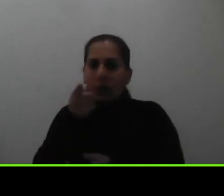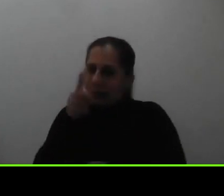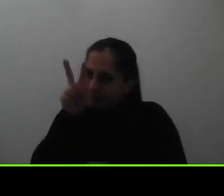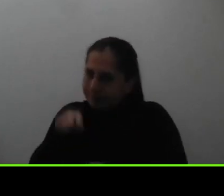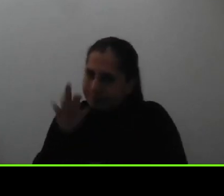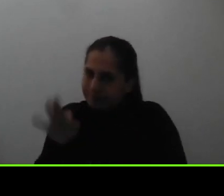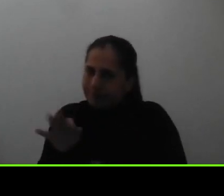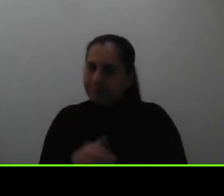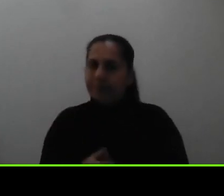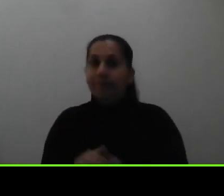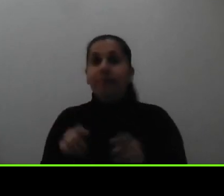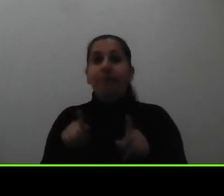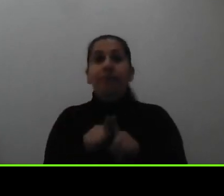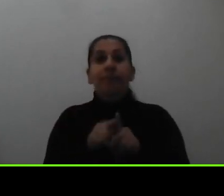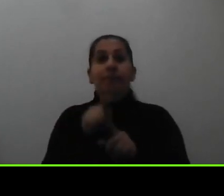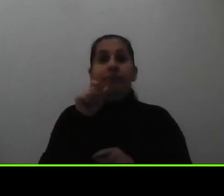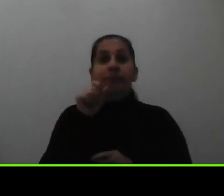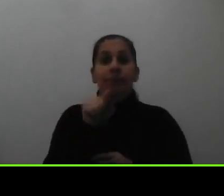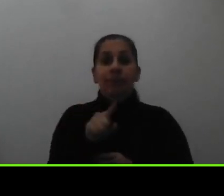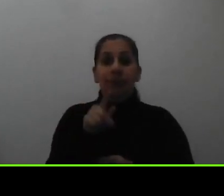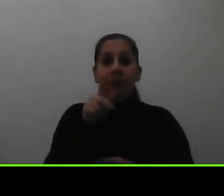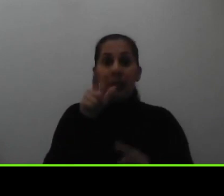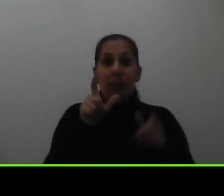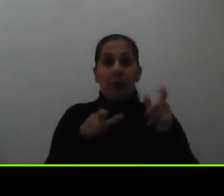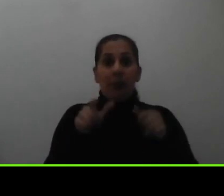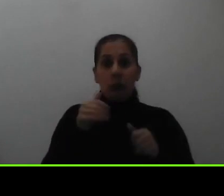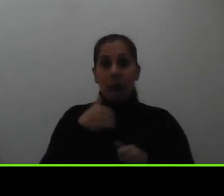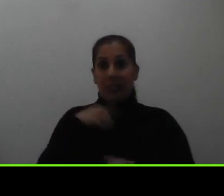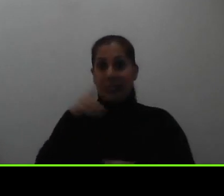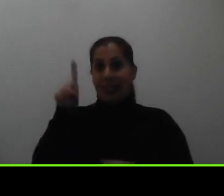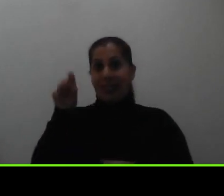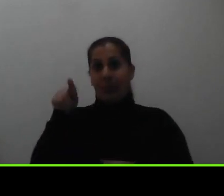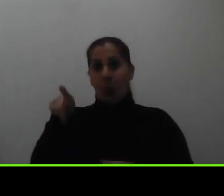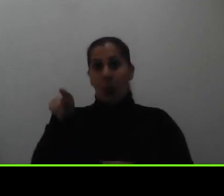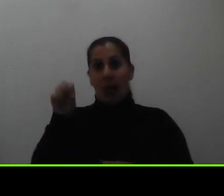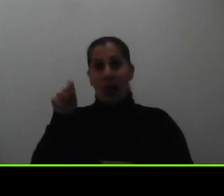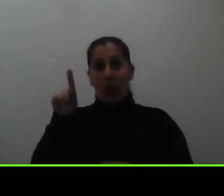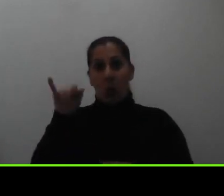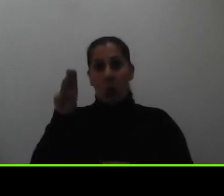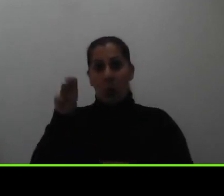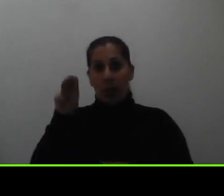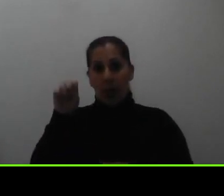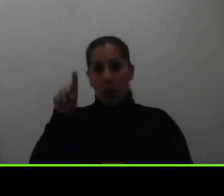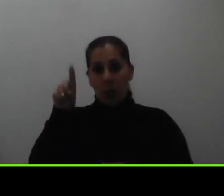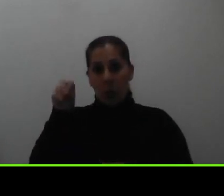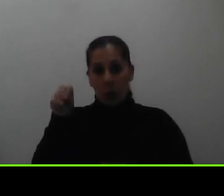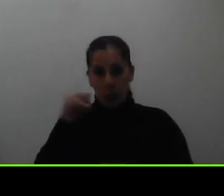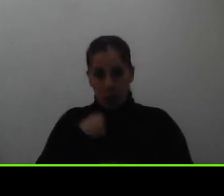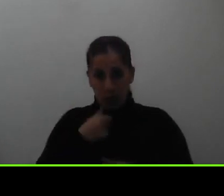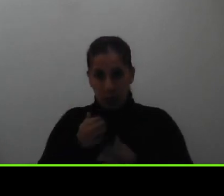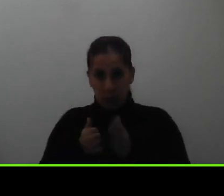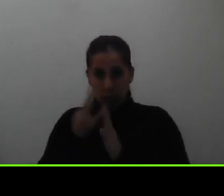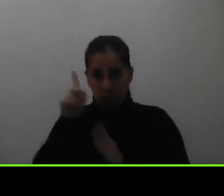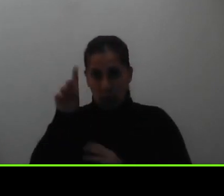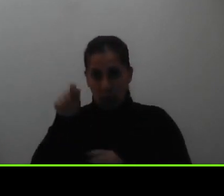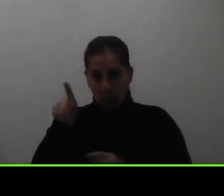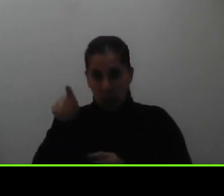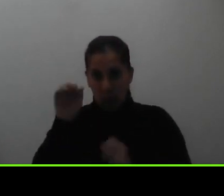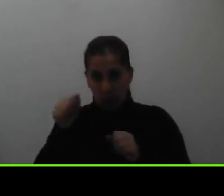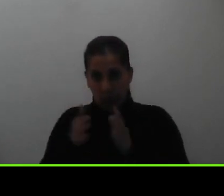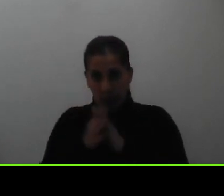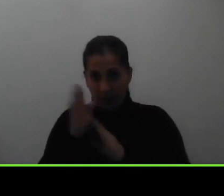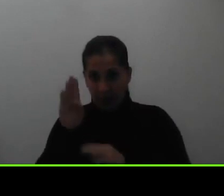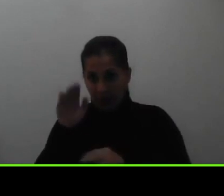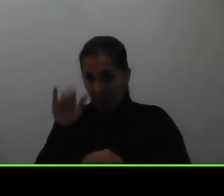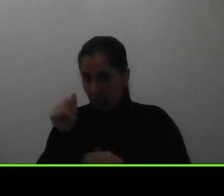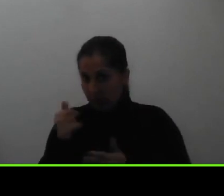consultan si una persona que se encuentra en el nivel de diplomado puede hacer la solicitud de beca si ustedes remiten al reglamento que